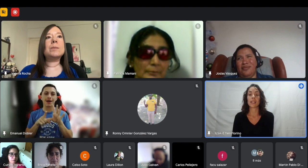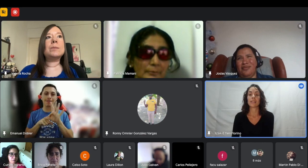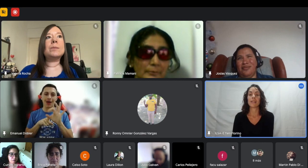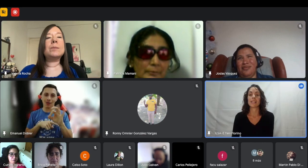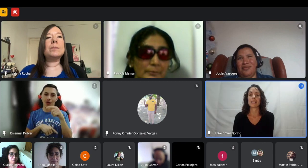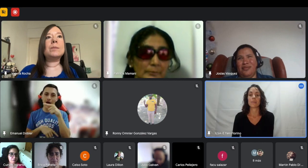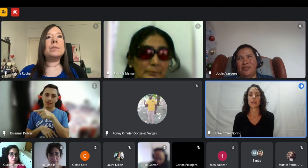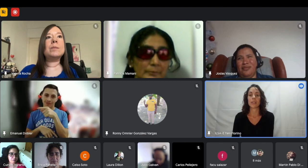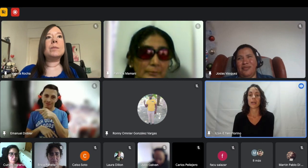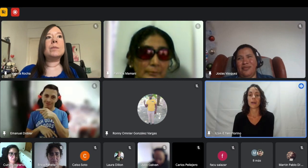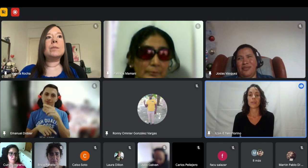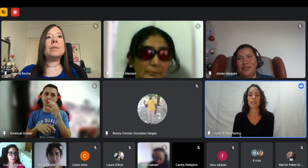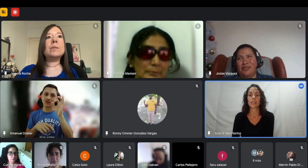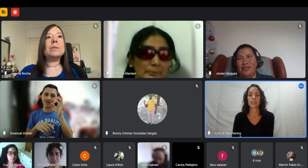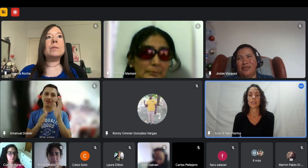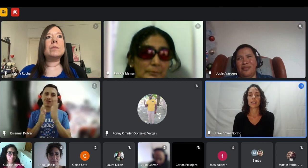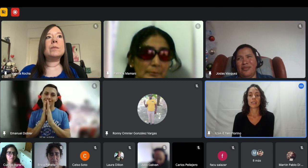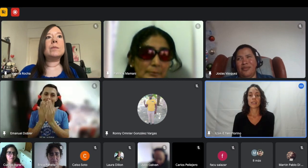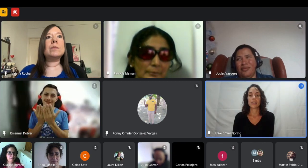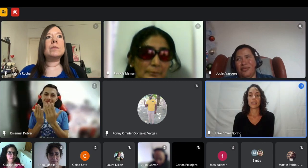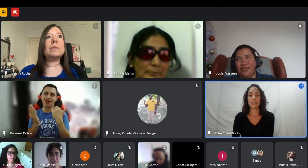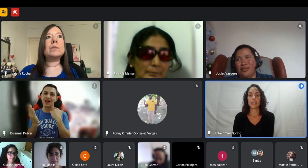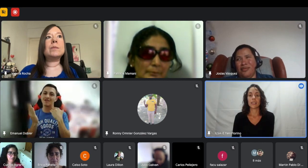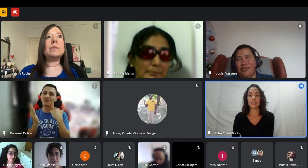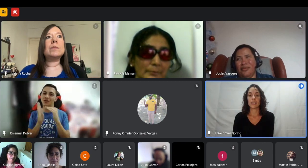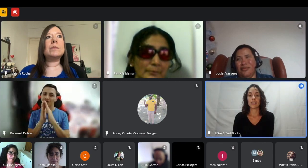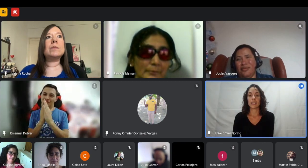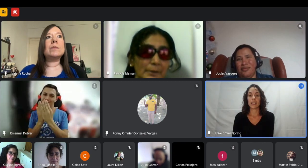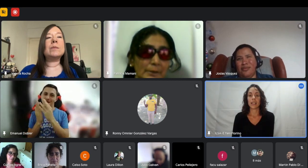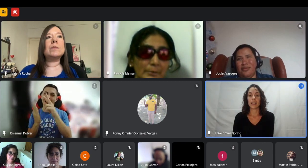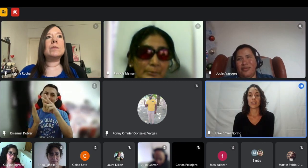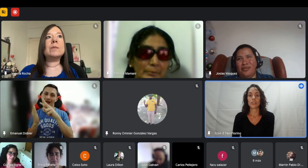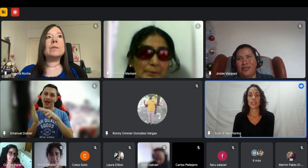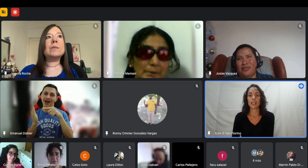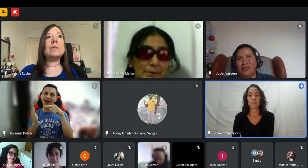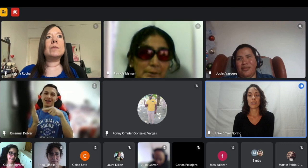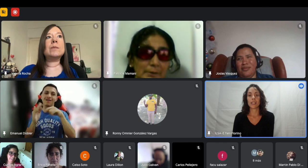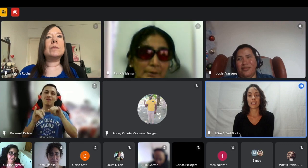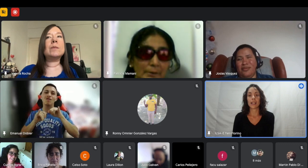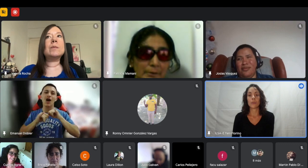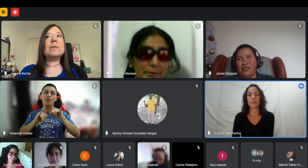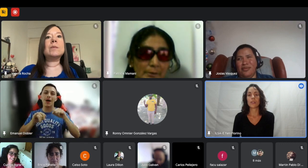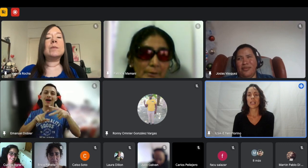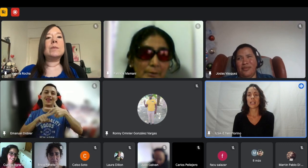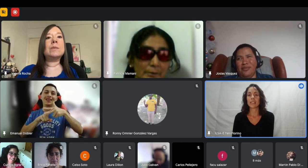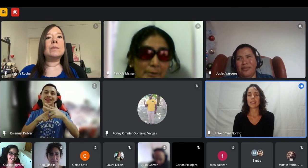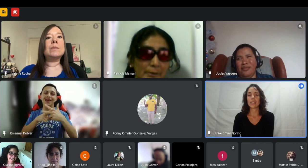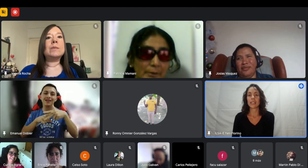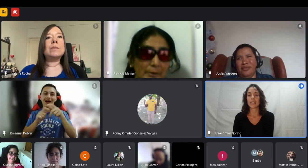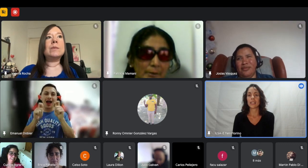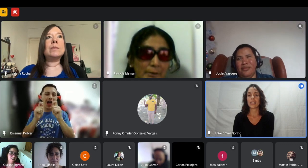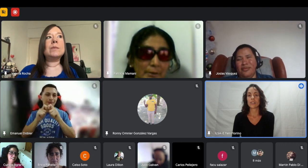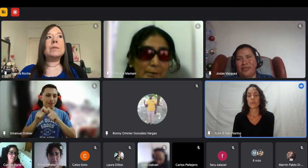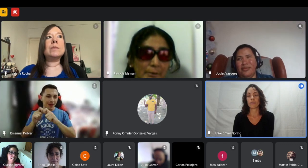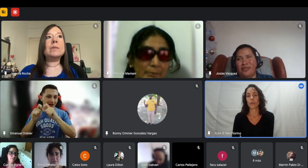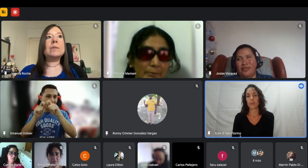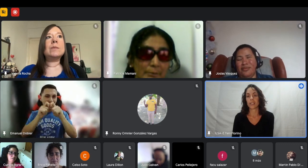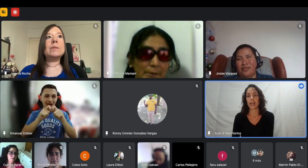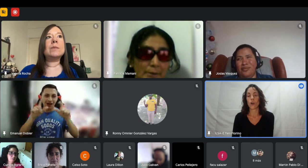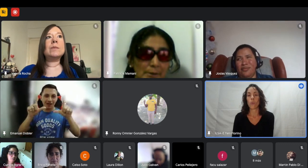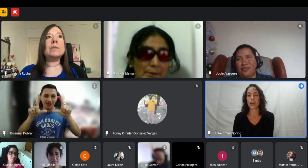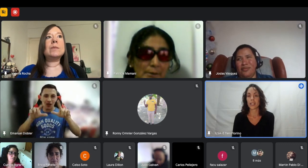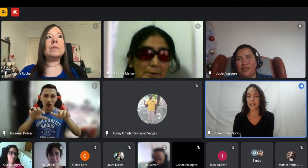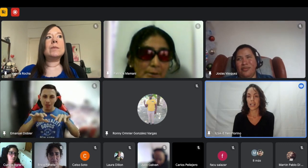a romper el sistema no andaba bien y entonces el hermano le regaló un libro que él tenía que leer sobre